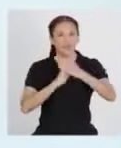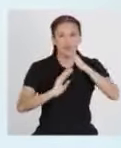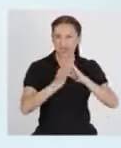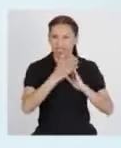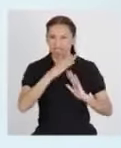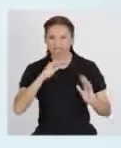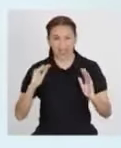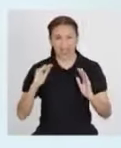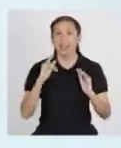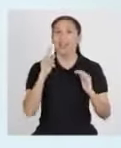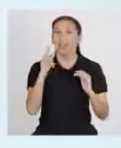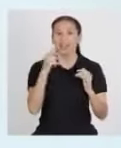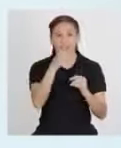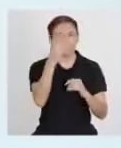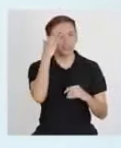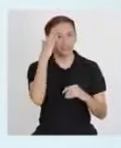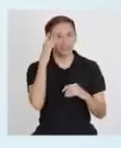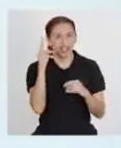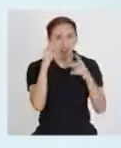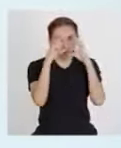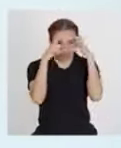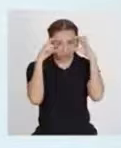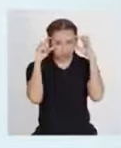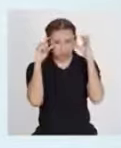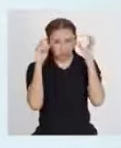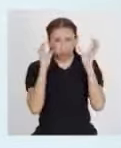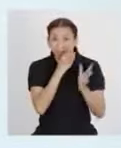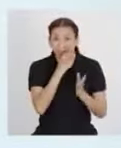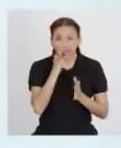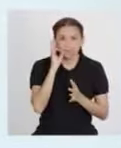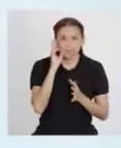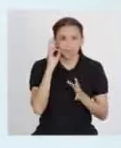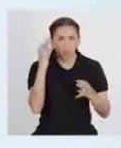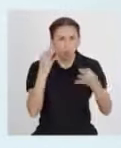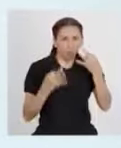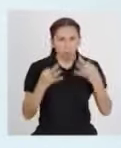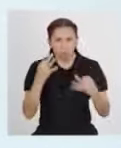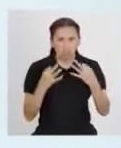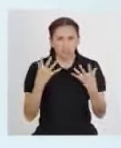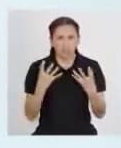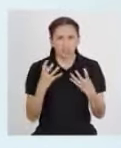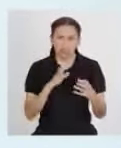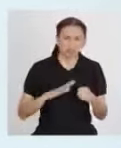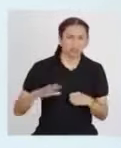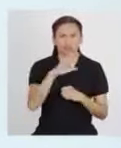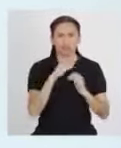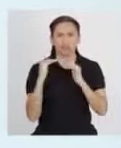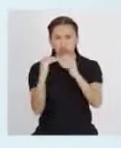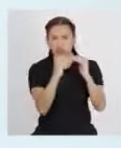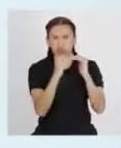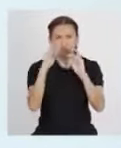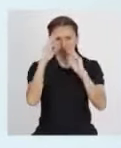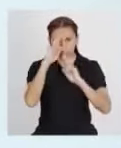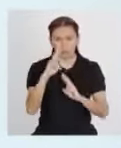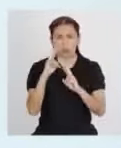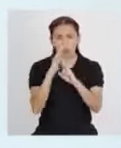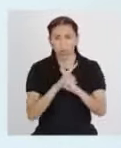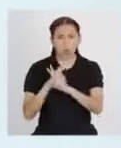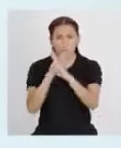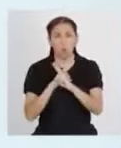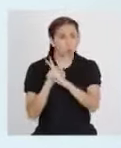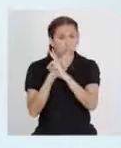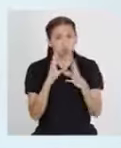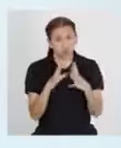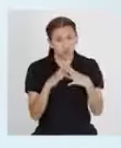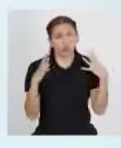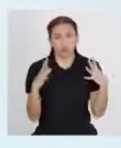ninjas. Los ninjas son guerreros muy silenciosos, ninjas justicieros que buscan que todos seamos respetados y nos cuidemos